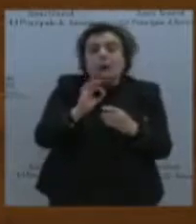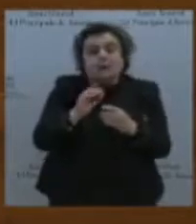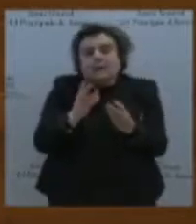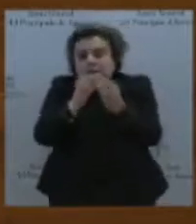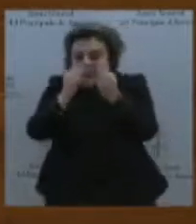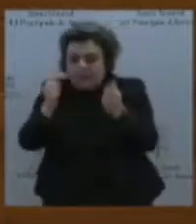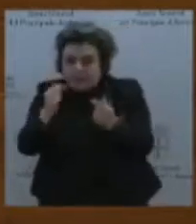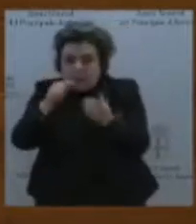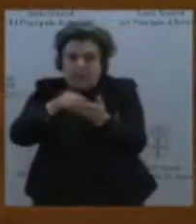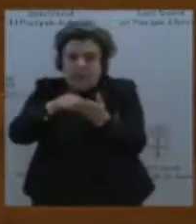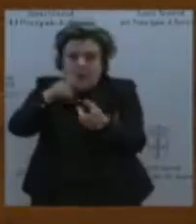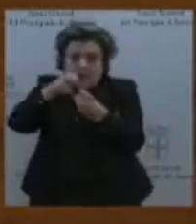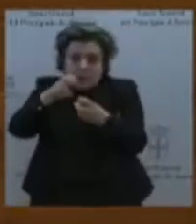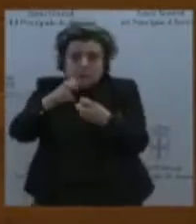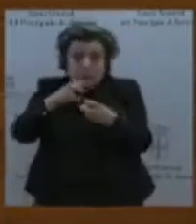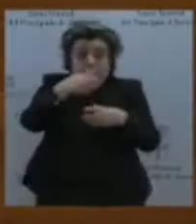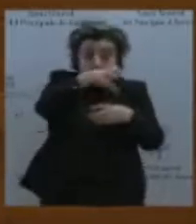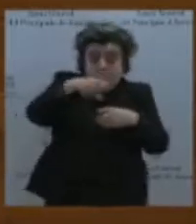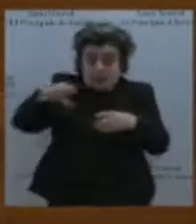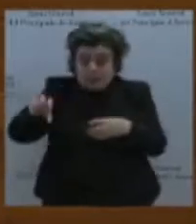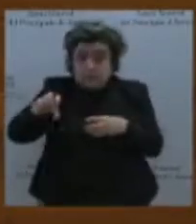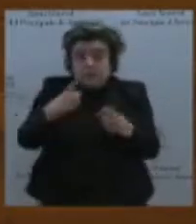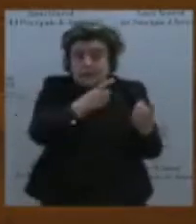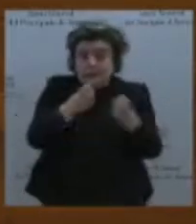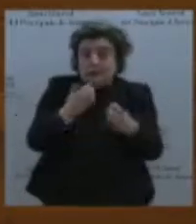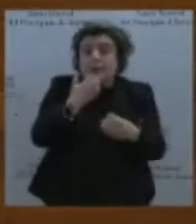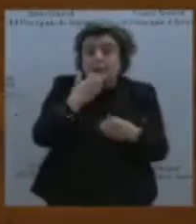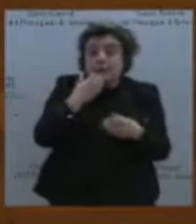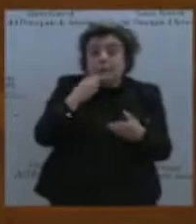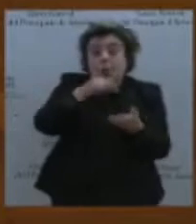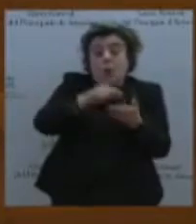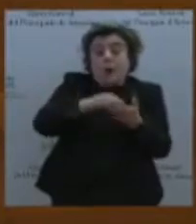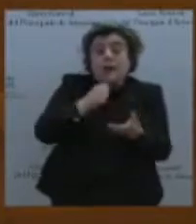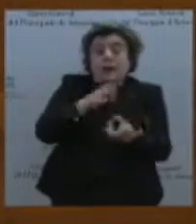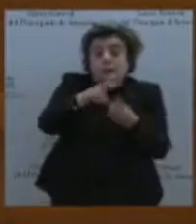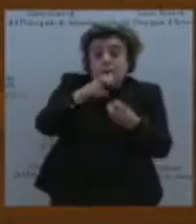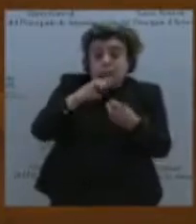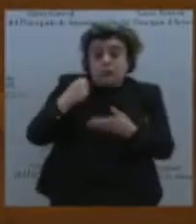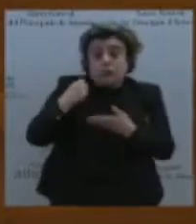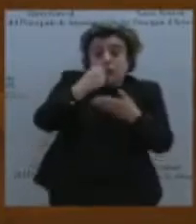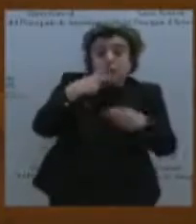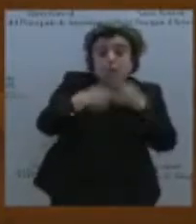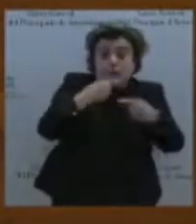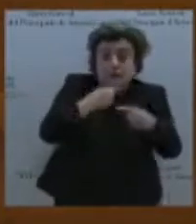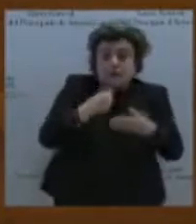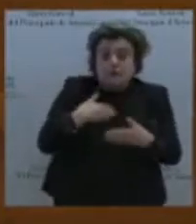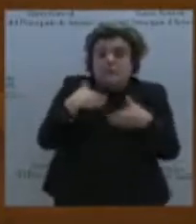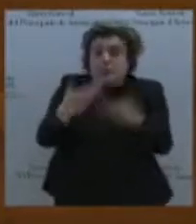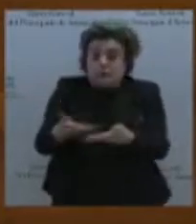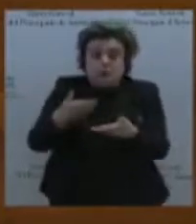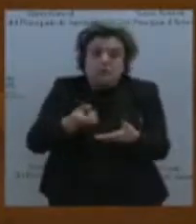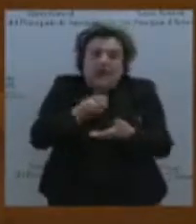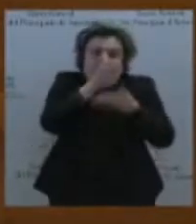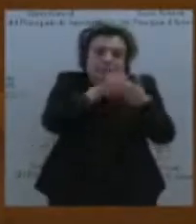necesaria como el impuesto sobre sucesiones y donaciones. No es el informe coartada al que se refieren ustedes al Gobierno estatal